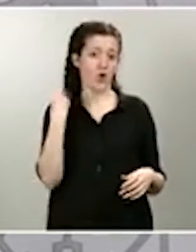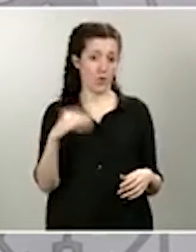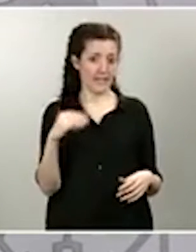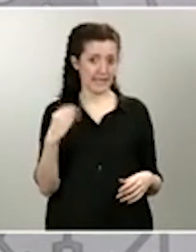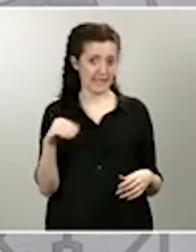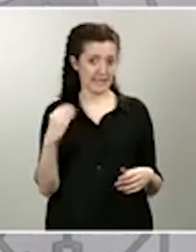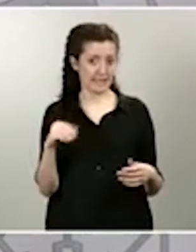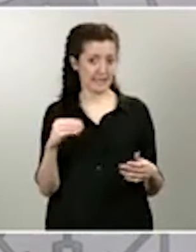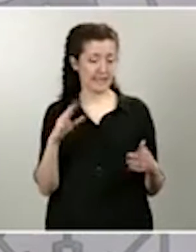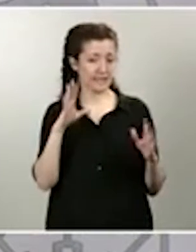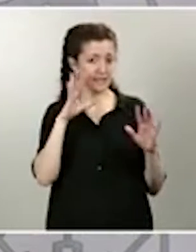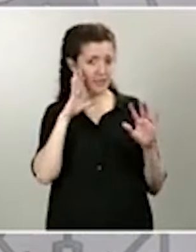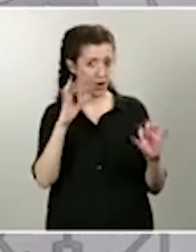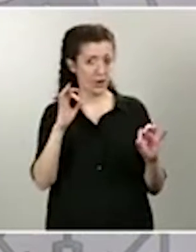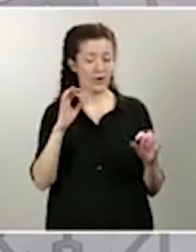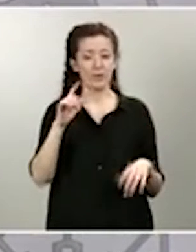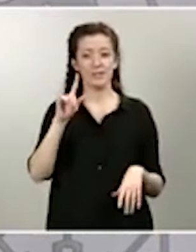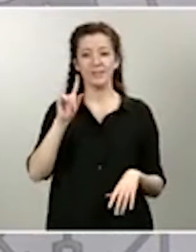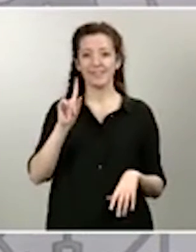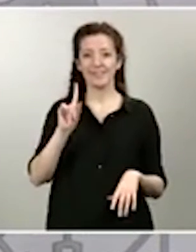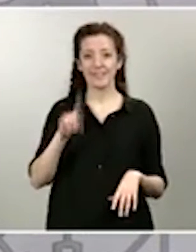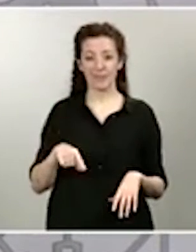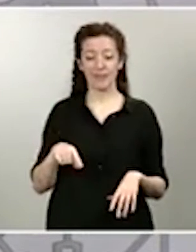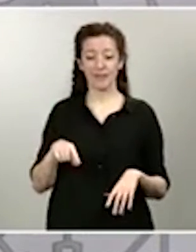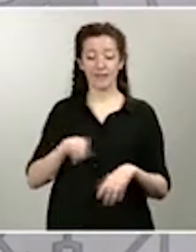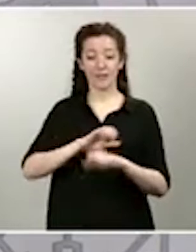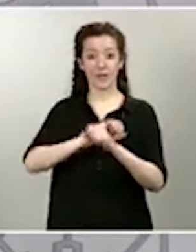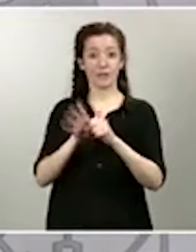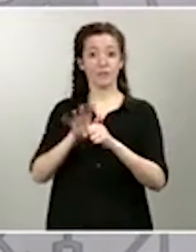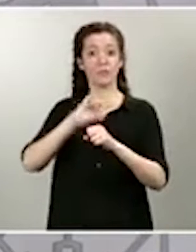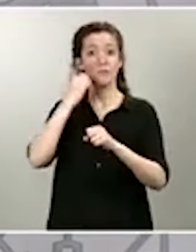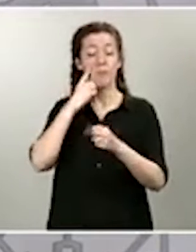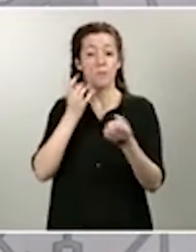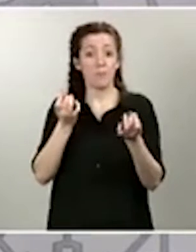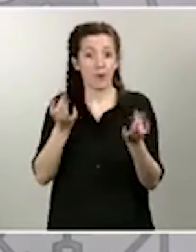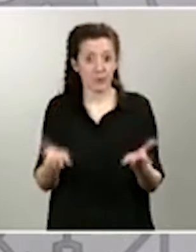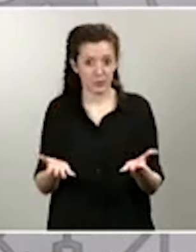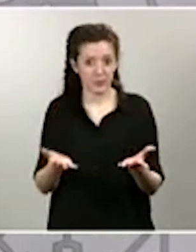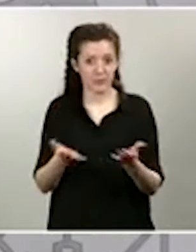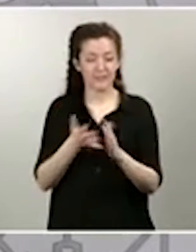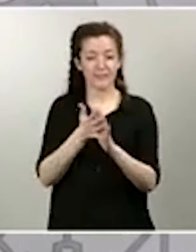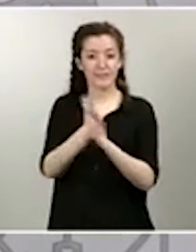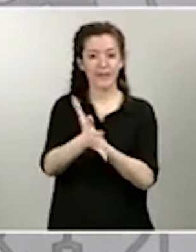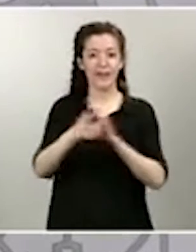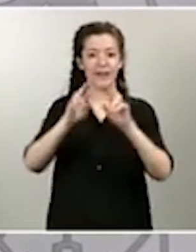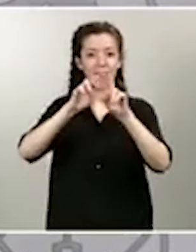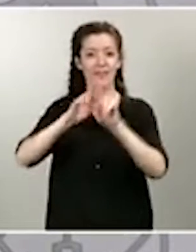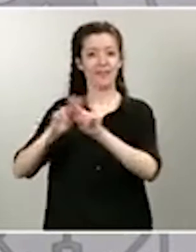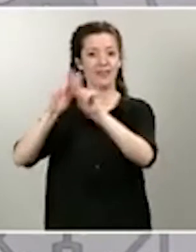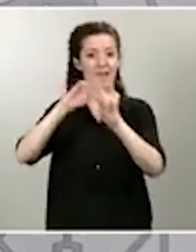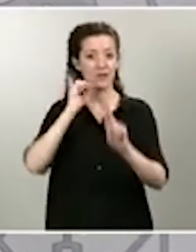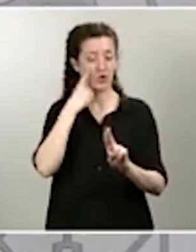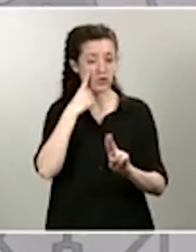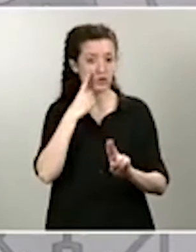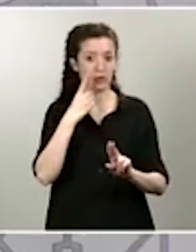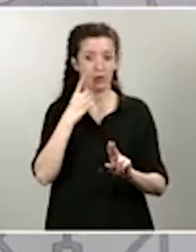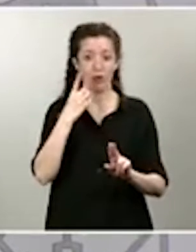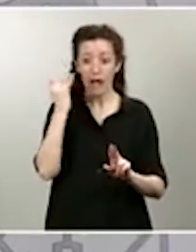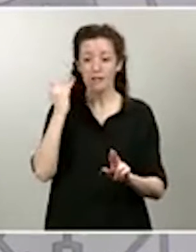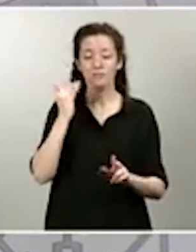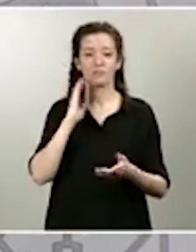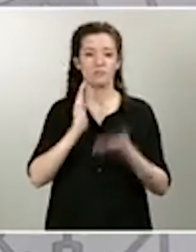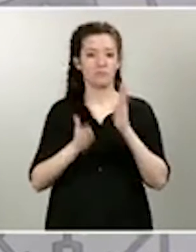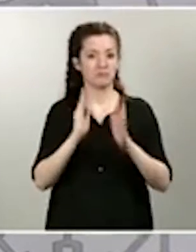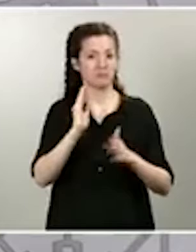sabemos que son detectados antes y por lo tanto son diagnosticados y puestos bajo tratamiento o en aislamiento